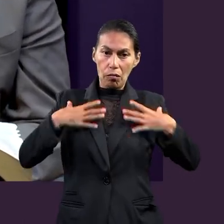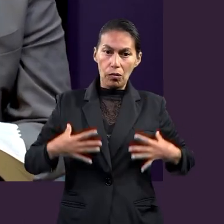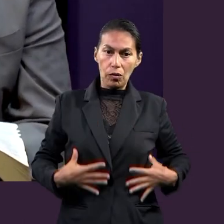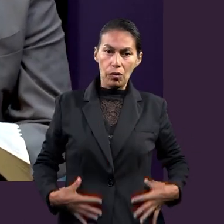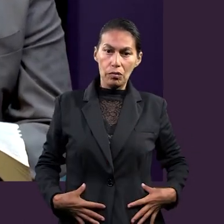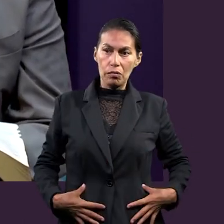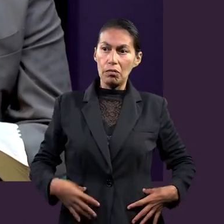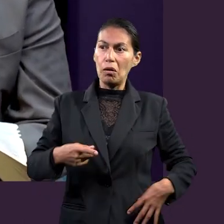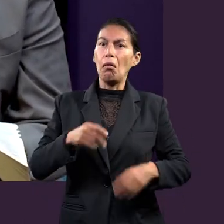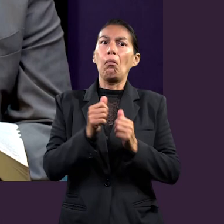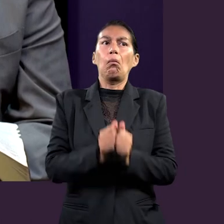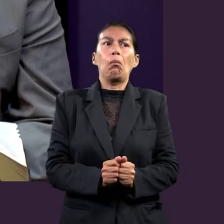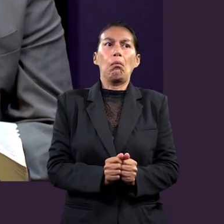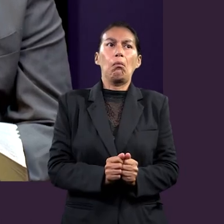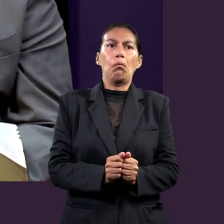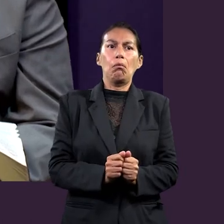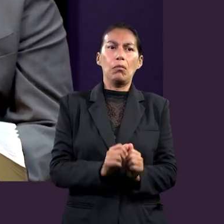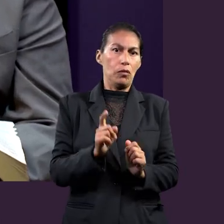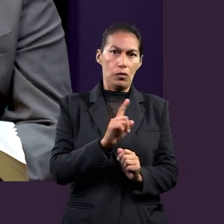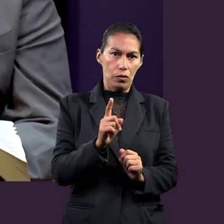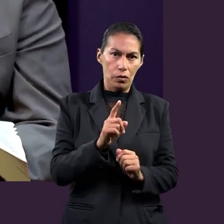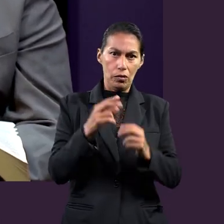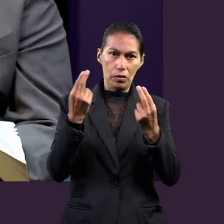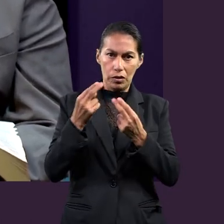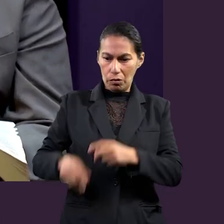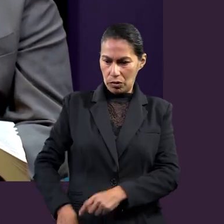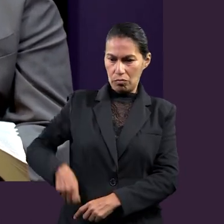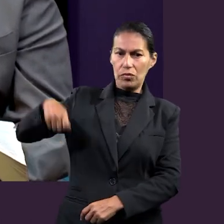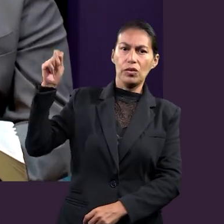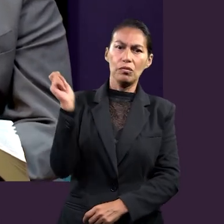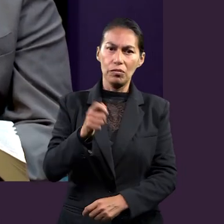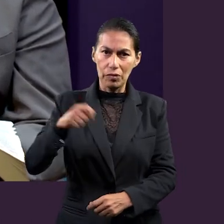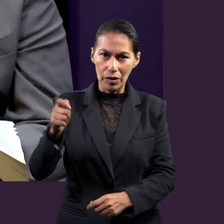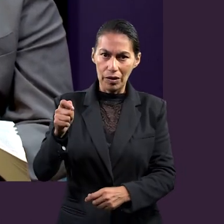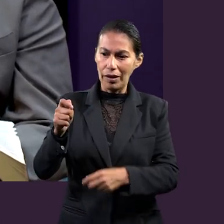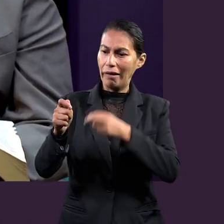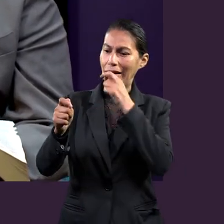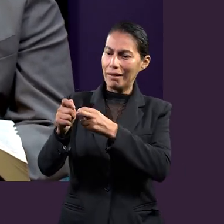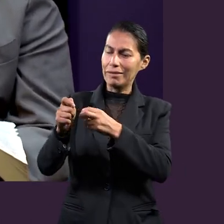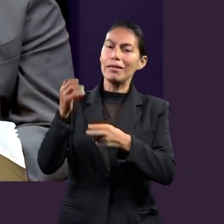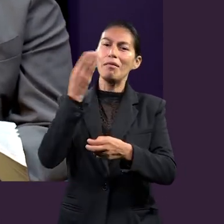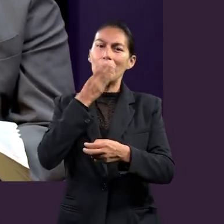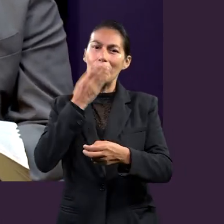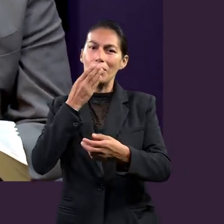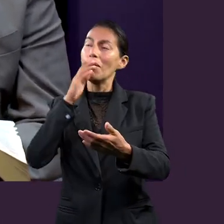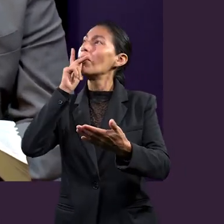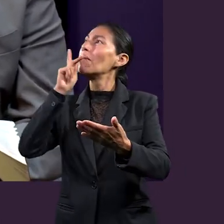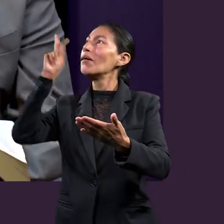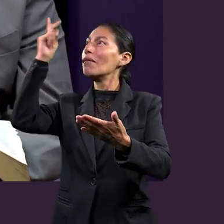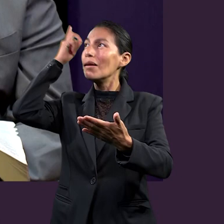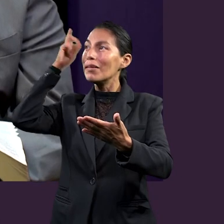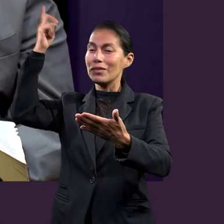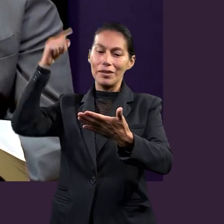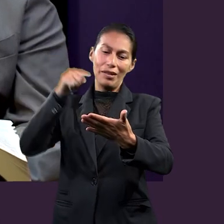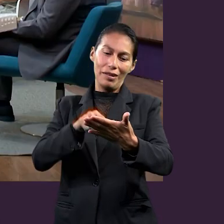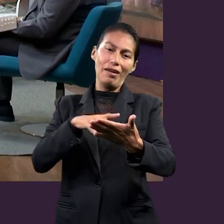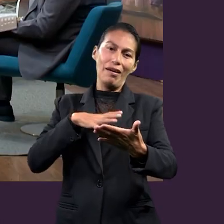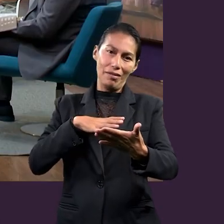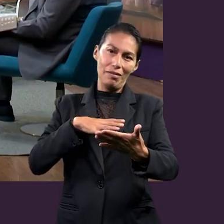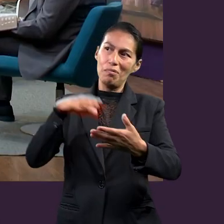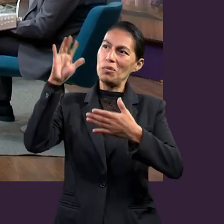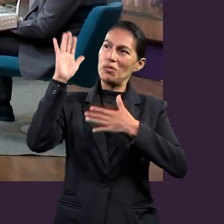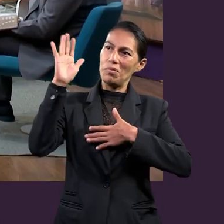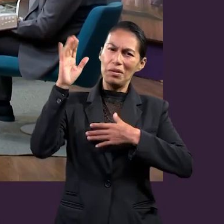Tenemos que avanzar con la espada. Entonces, por eso es muy importante que utilicemos la palabra de Dios para avanzar con la espada. Hay